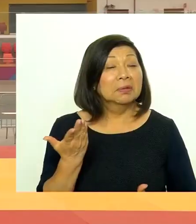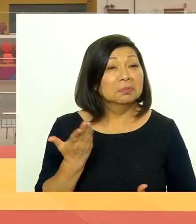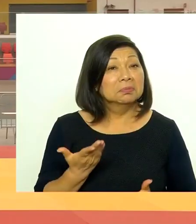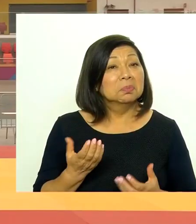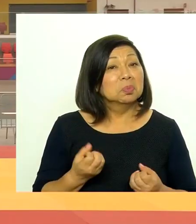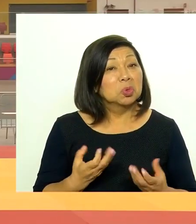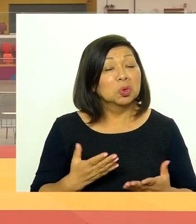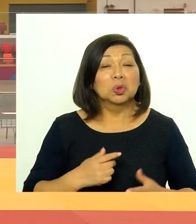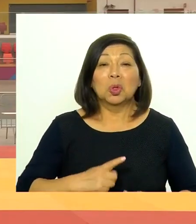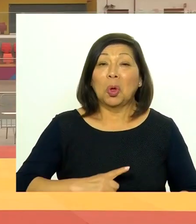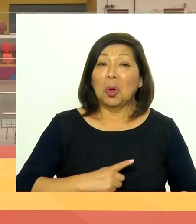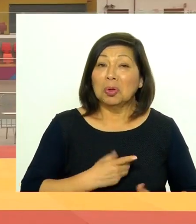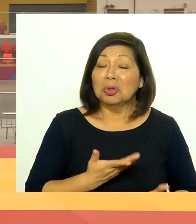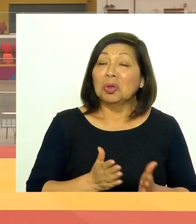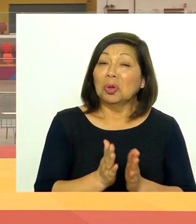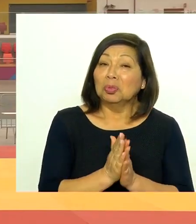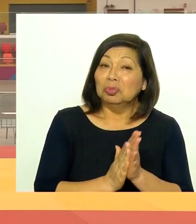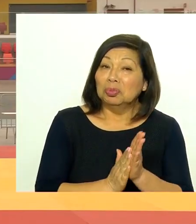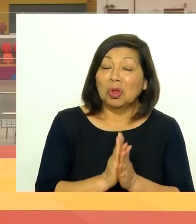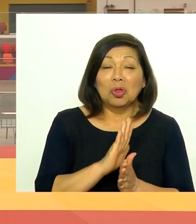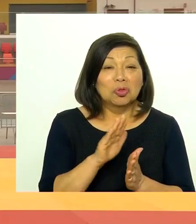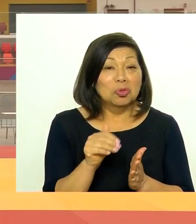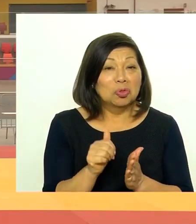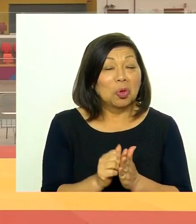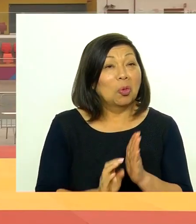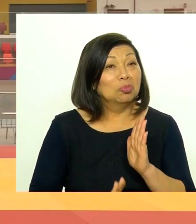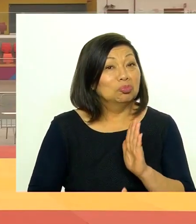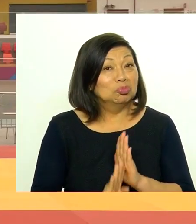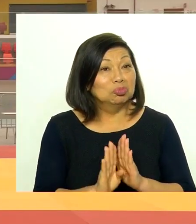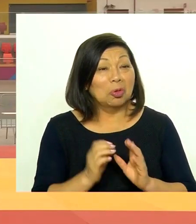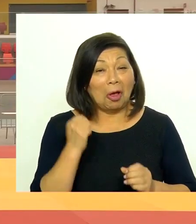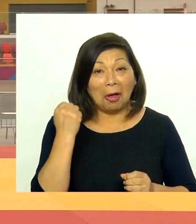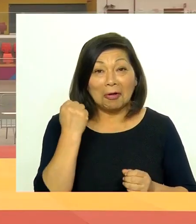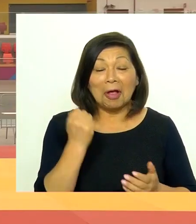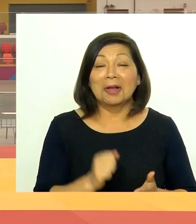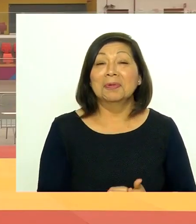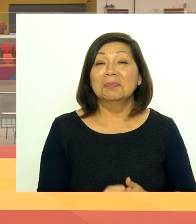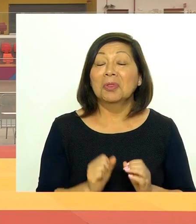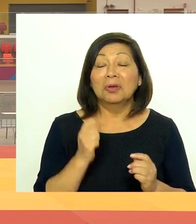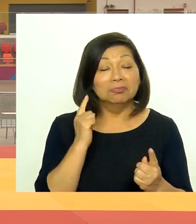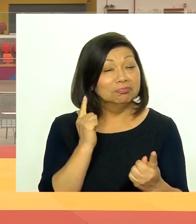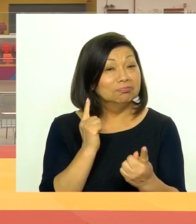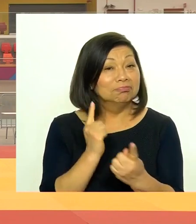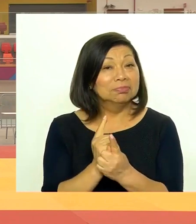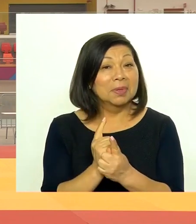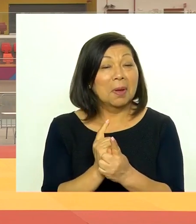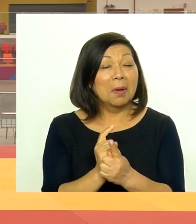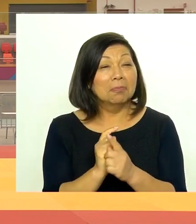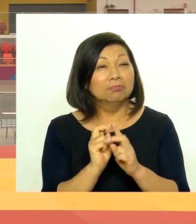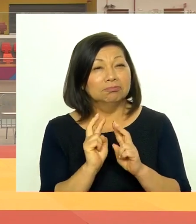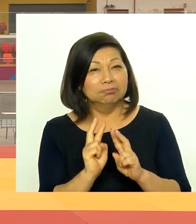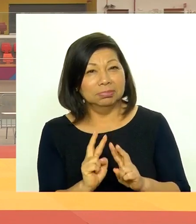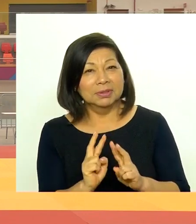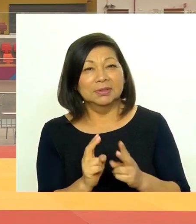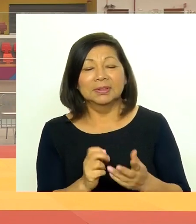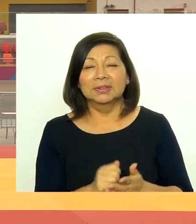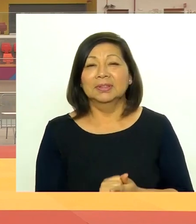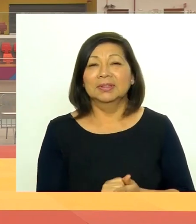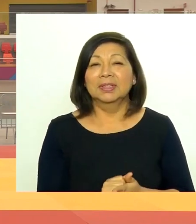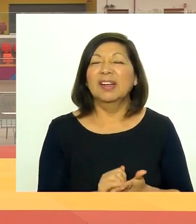Estamos muy orgullosos, satisfechos por todos los éxitos logrados. Estamos enfocados en miras,